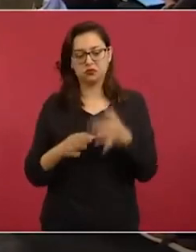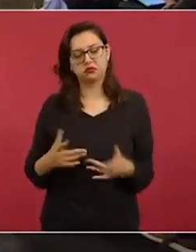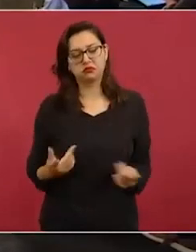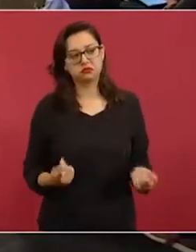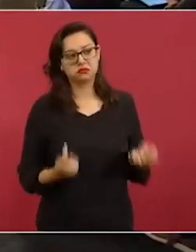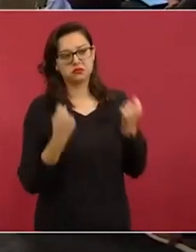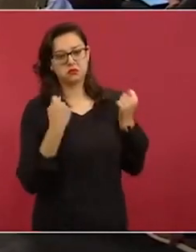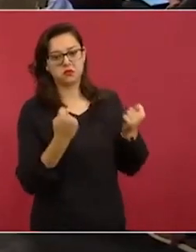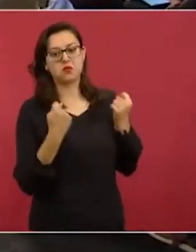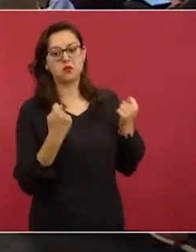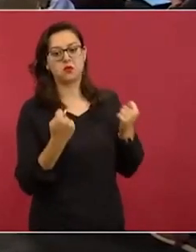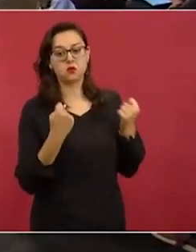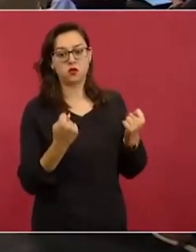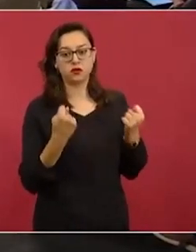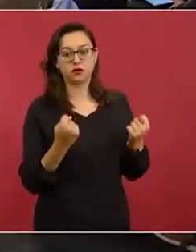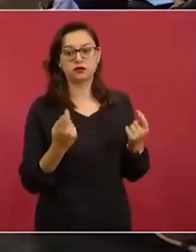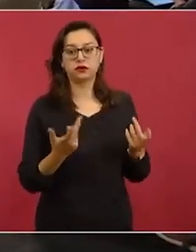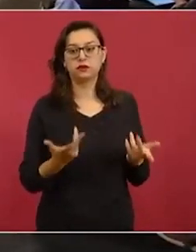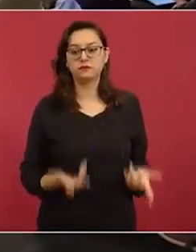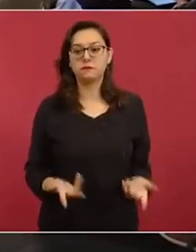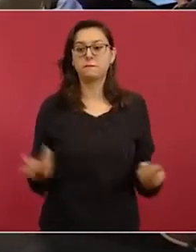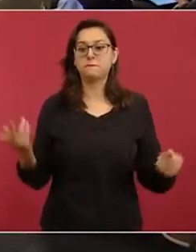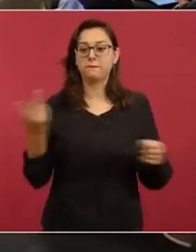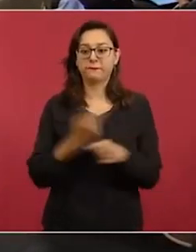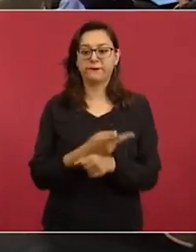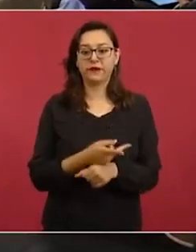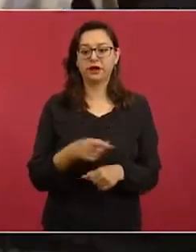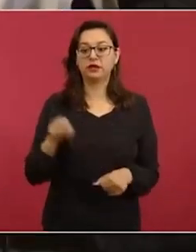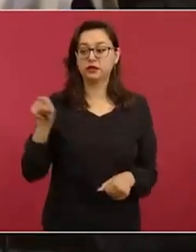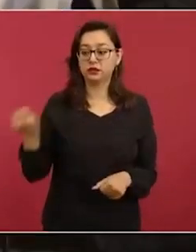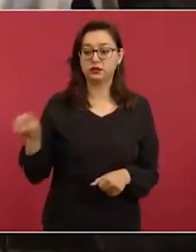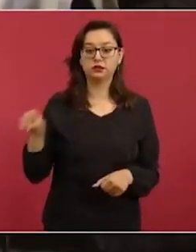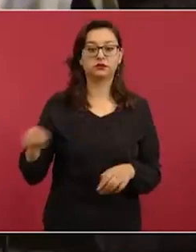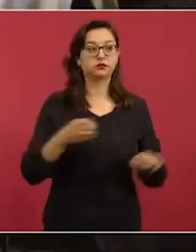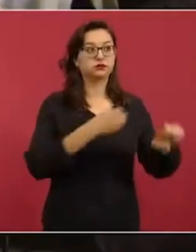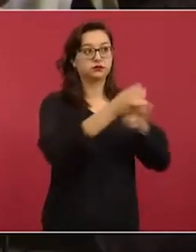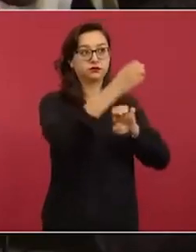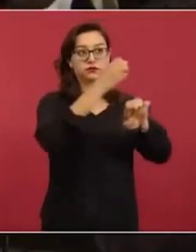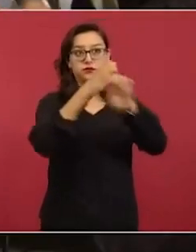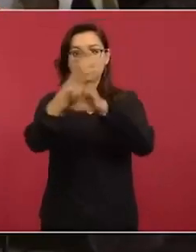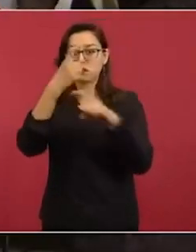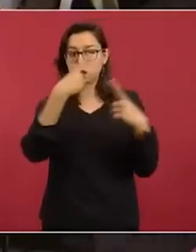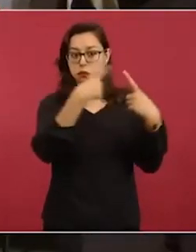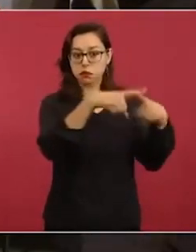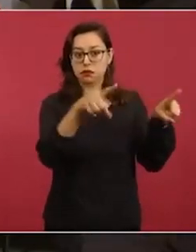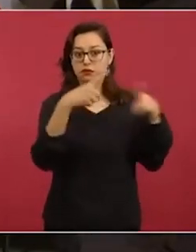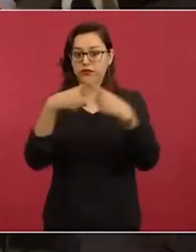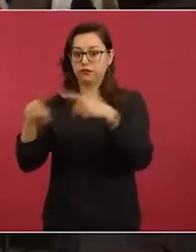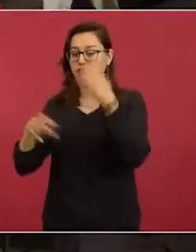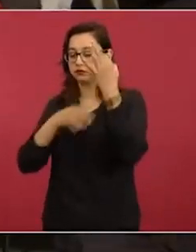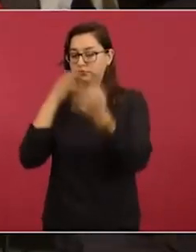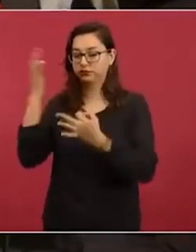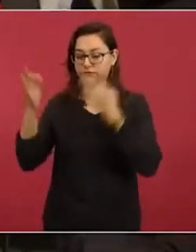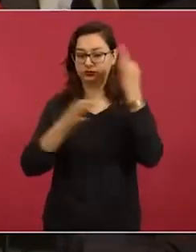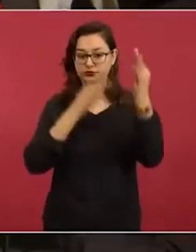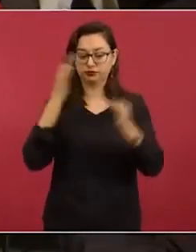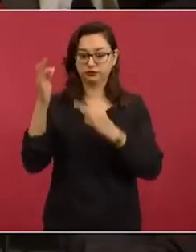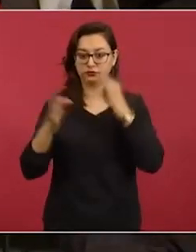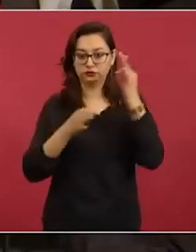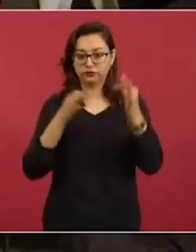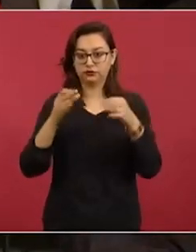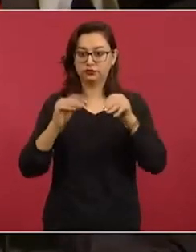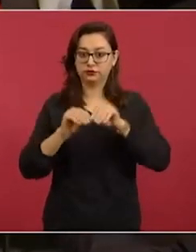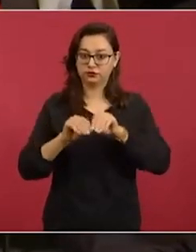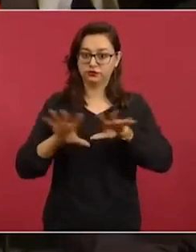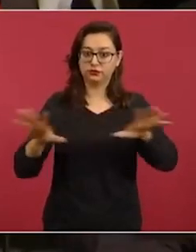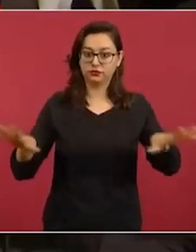promovió en diversos estados estas acciones de manera abierta para el proceso,